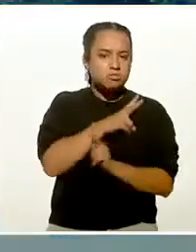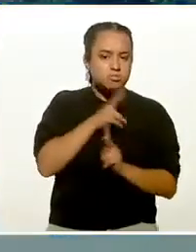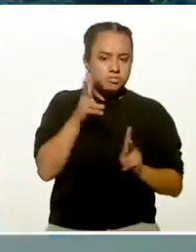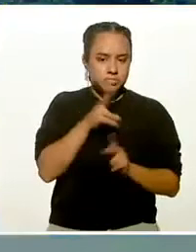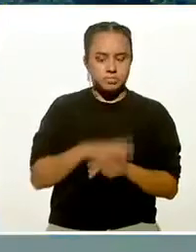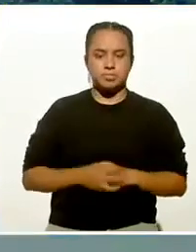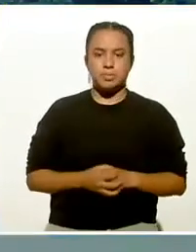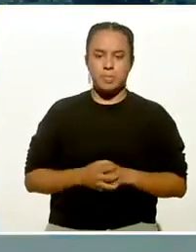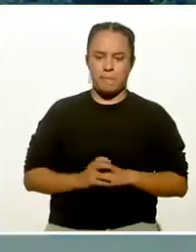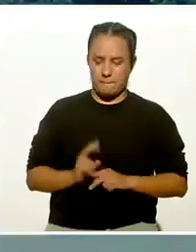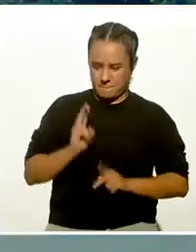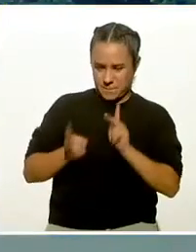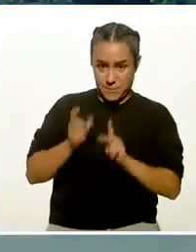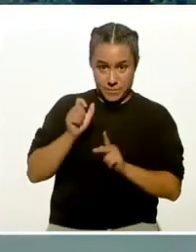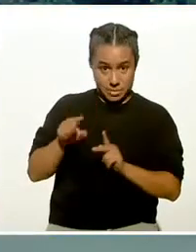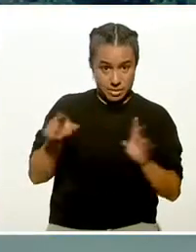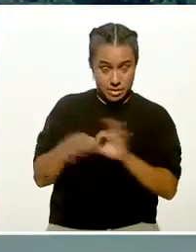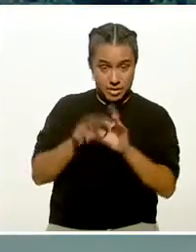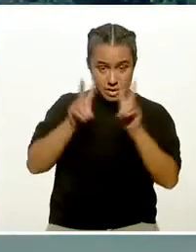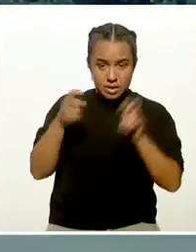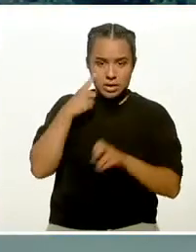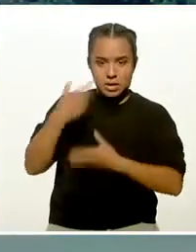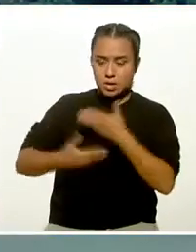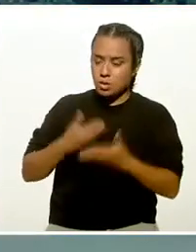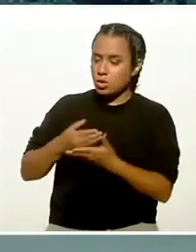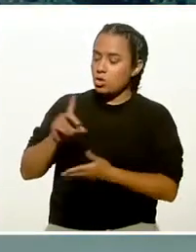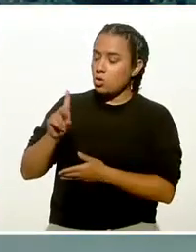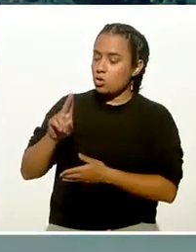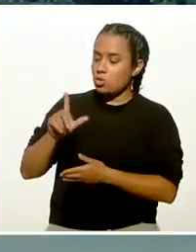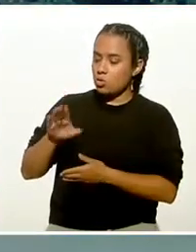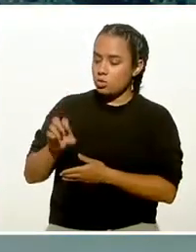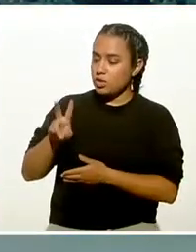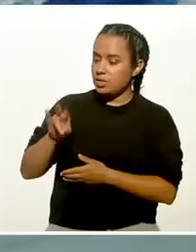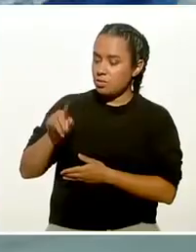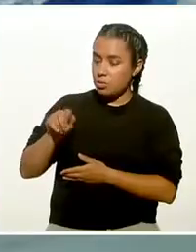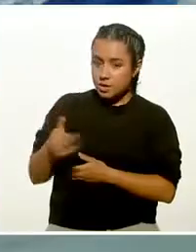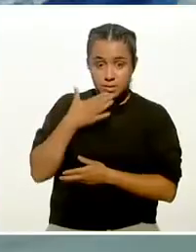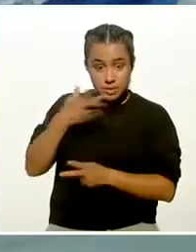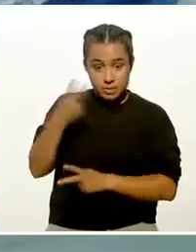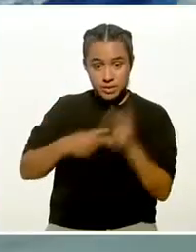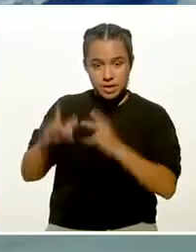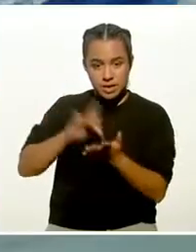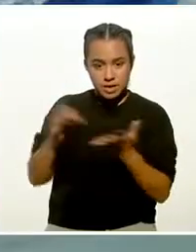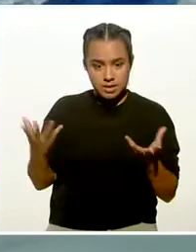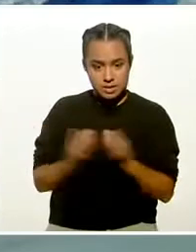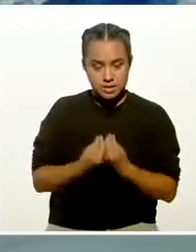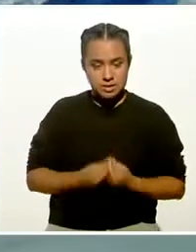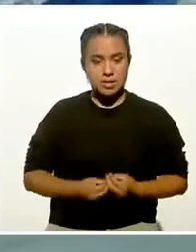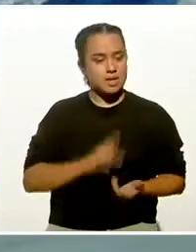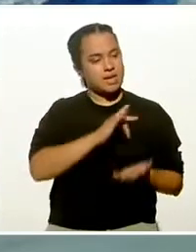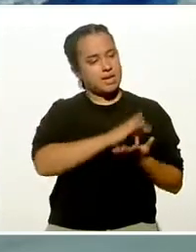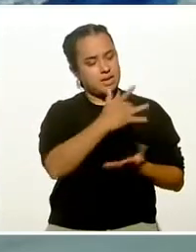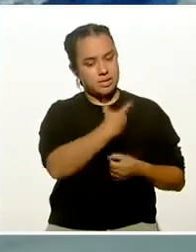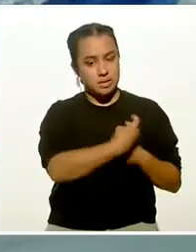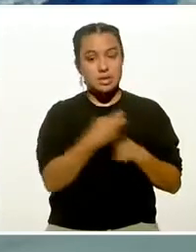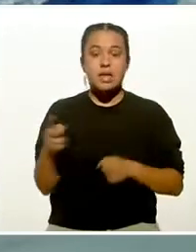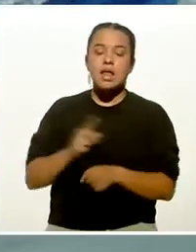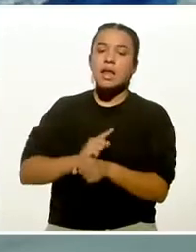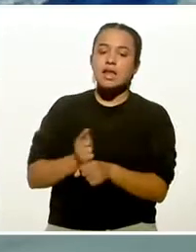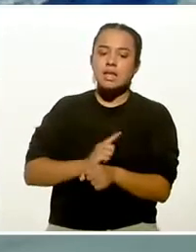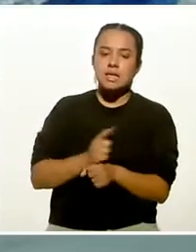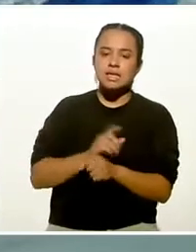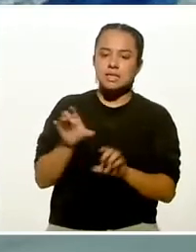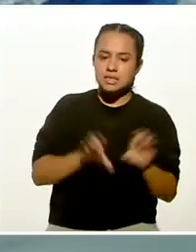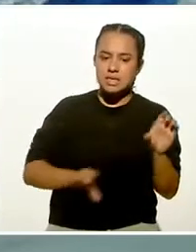Para platicar de esto les presento a Dulce Violeta Oseguera García. Bienvenida, gracias por estar aquí con nosotros. Muchísimas gracias por invitarme. Ella es licenciada en